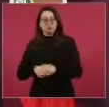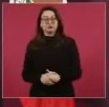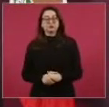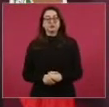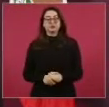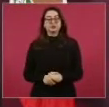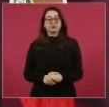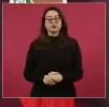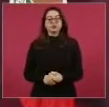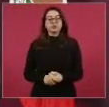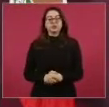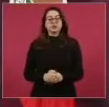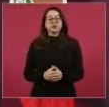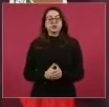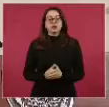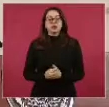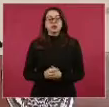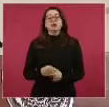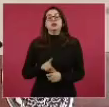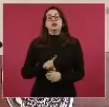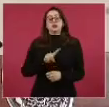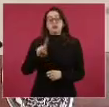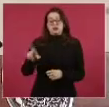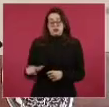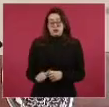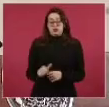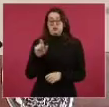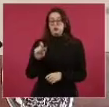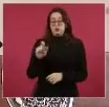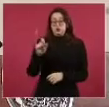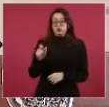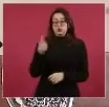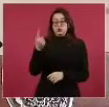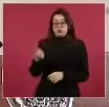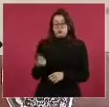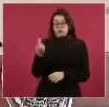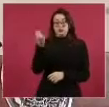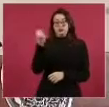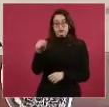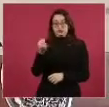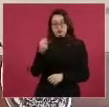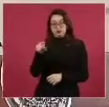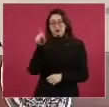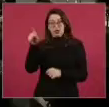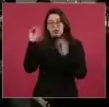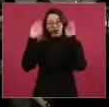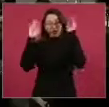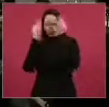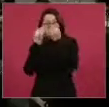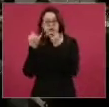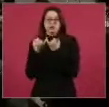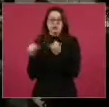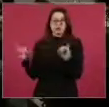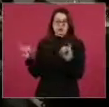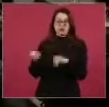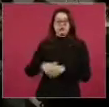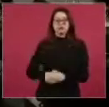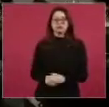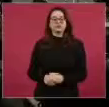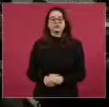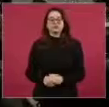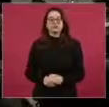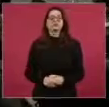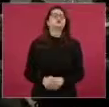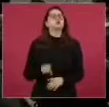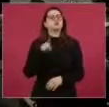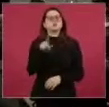unos días antes de que yo termine, vamos a inaugurar la aduana. ¿Cómo vio Nuevo Laredo durante que anduvo por allá, presidente?